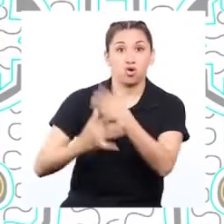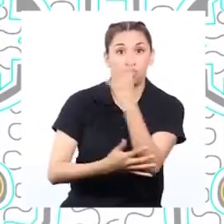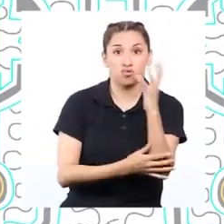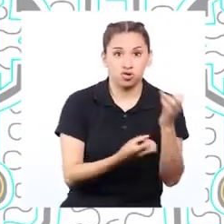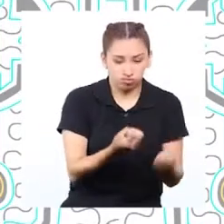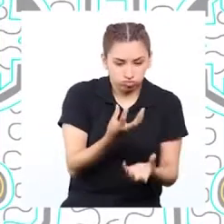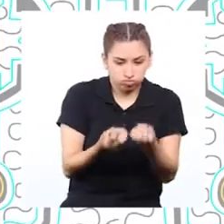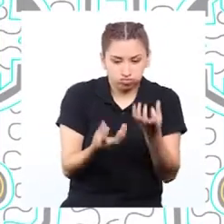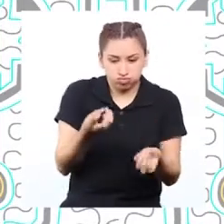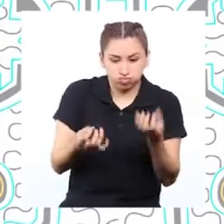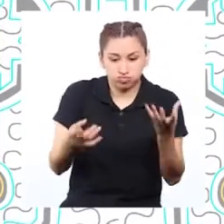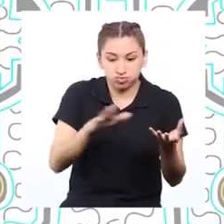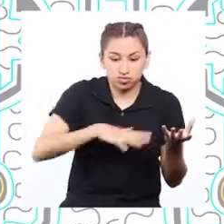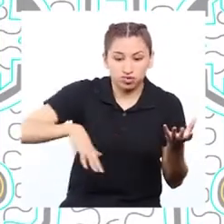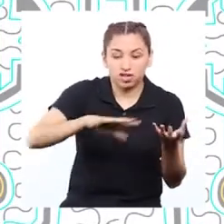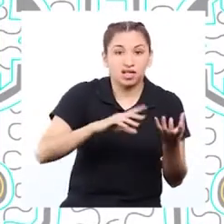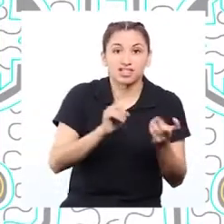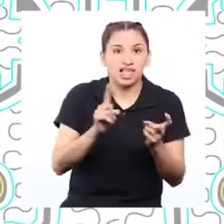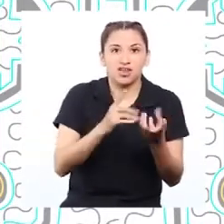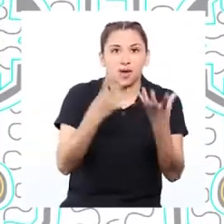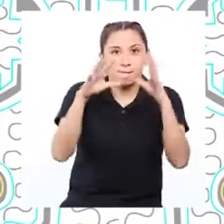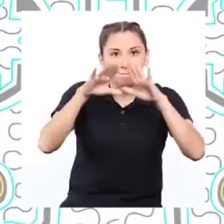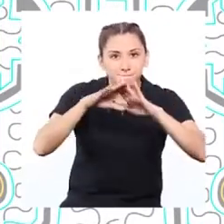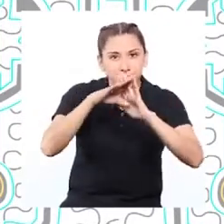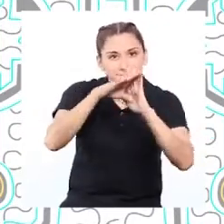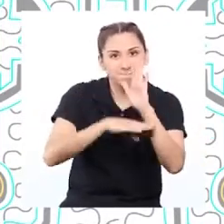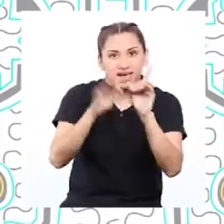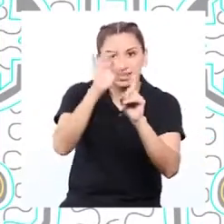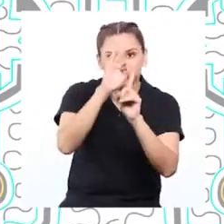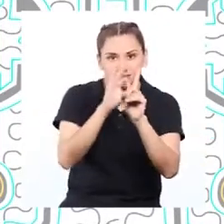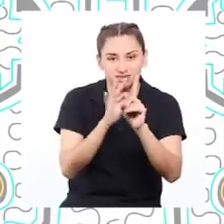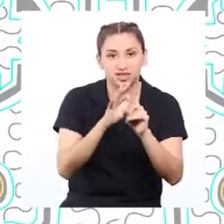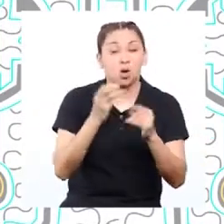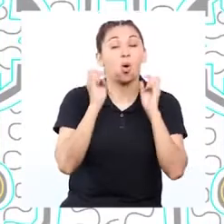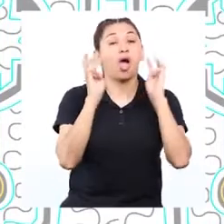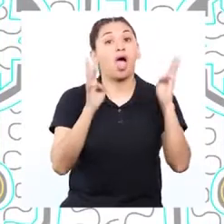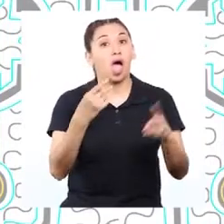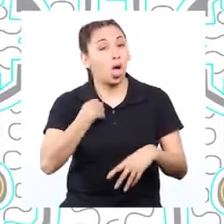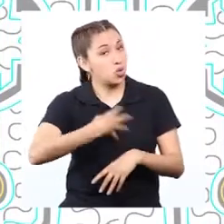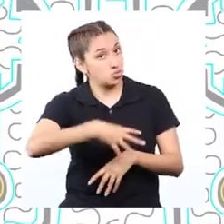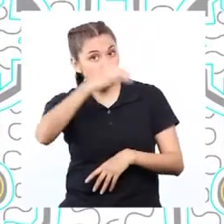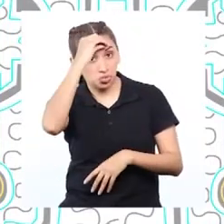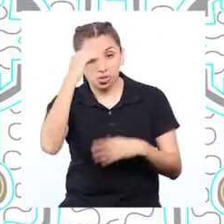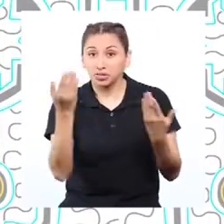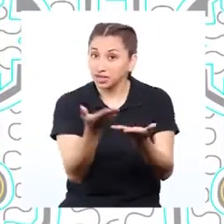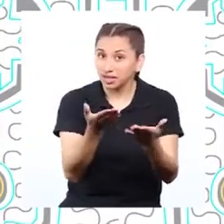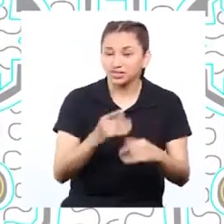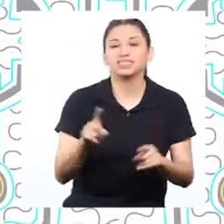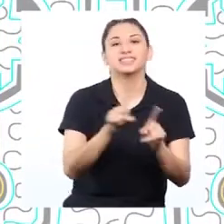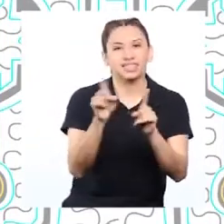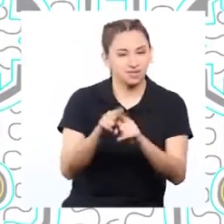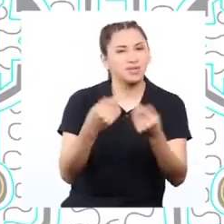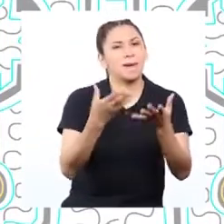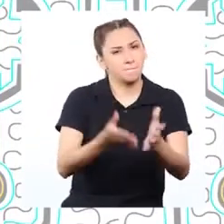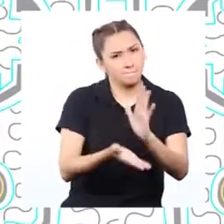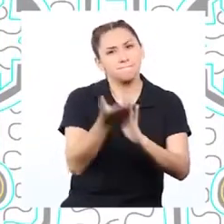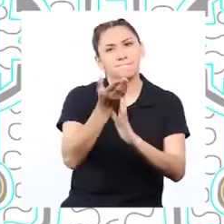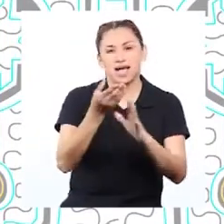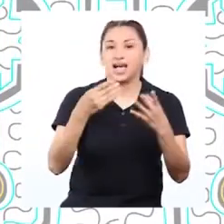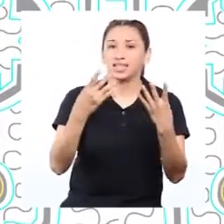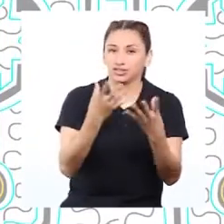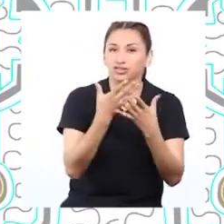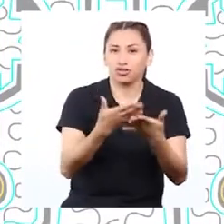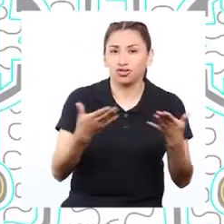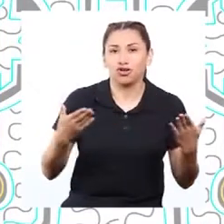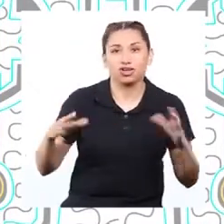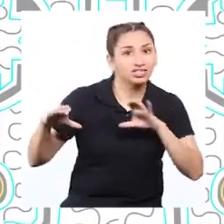y evitan que se desgaste o erosione. ¡Guau! ¡No sabía eso! Todavía hay más cosas que